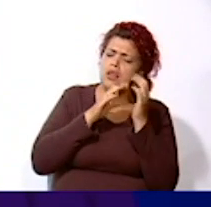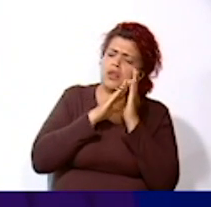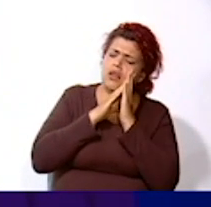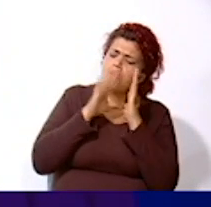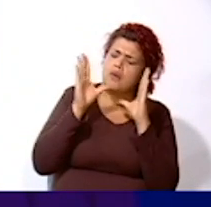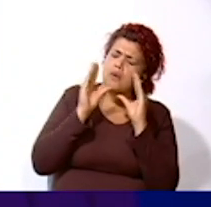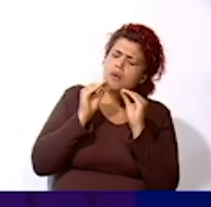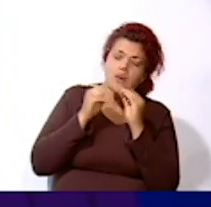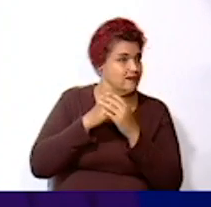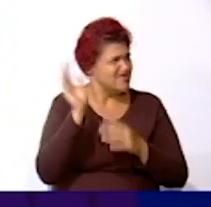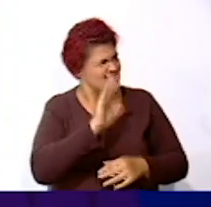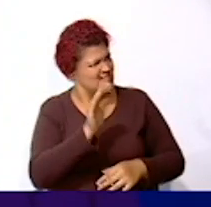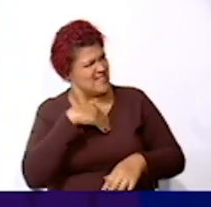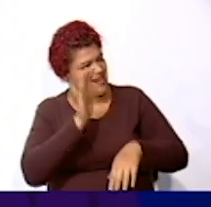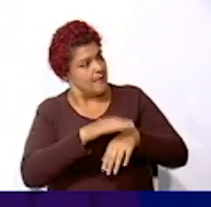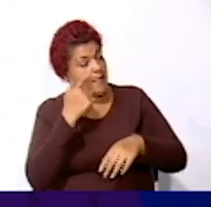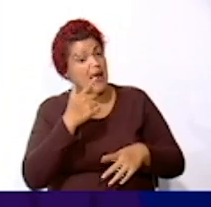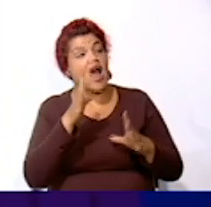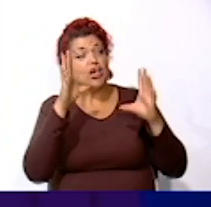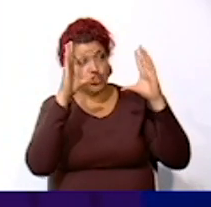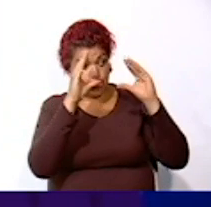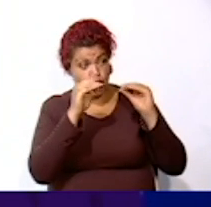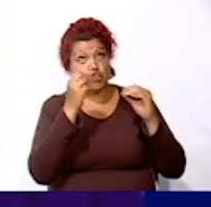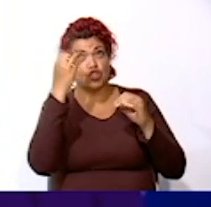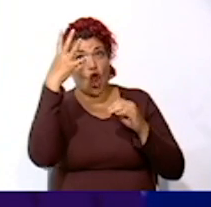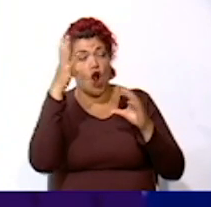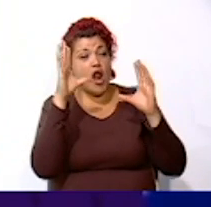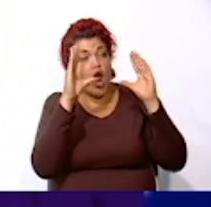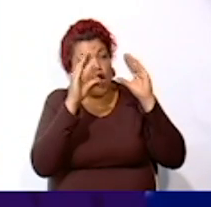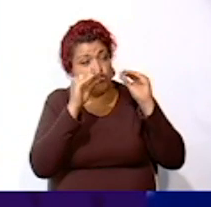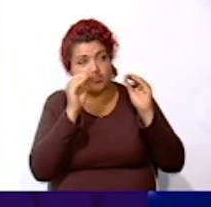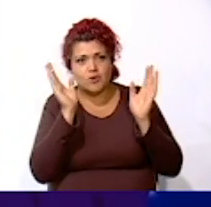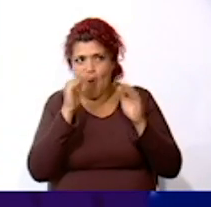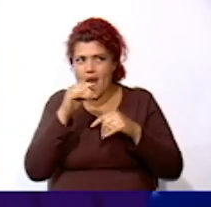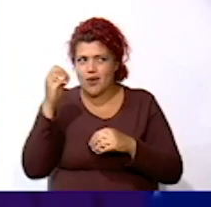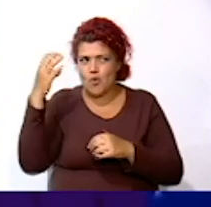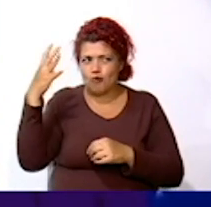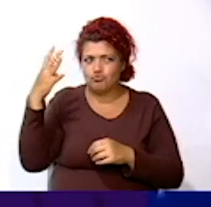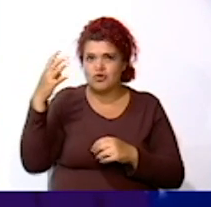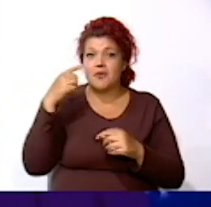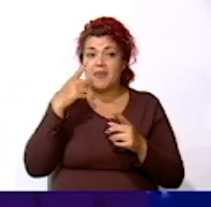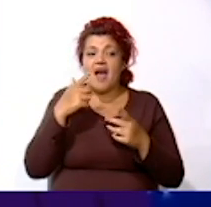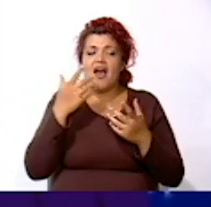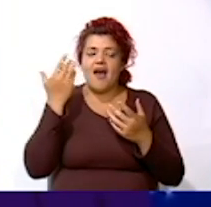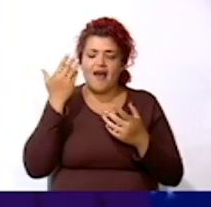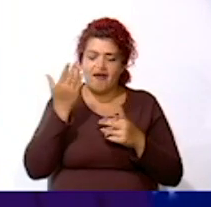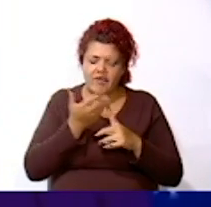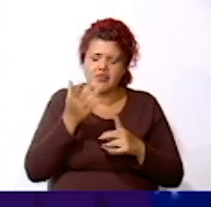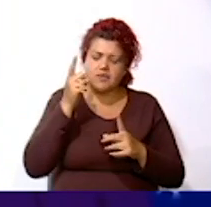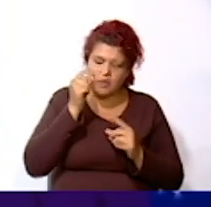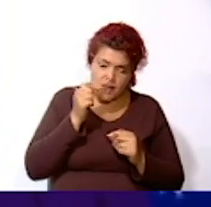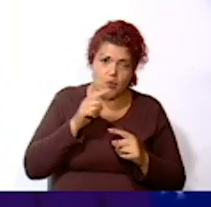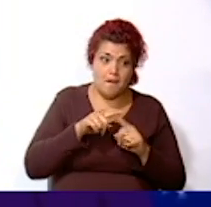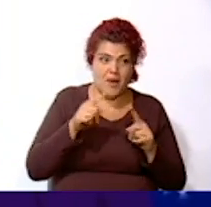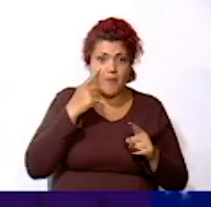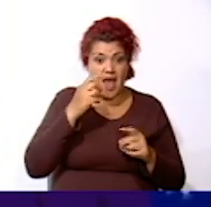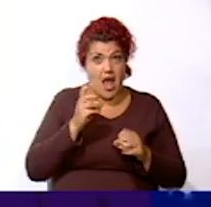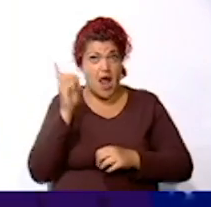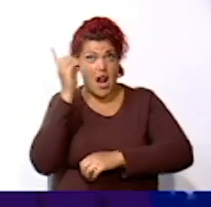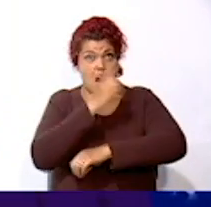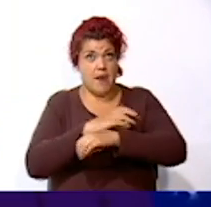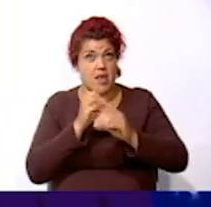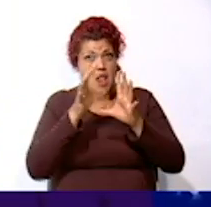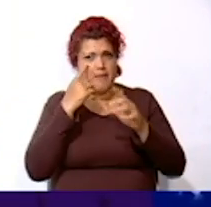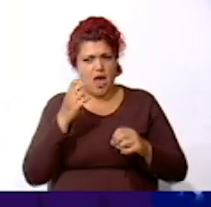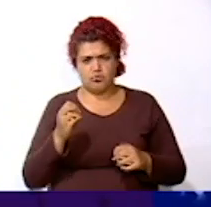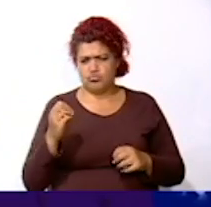La luz del sol disminuye de noche Y eso afecta en el sueño ¡Mmm! Pero la luz aumenta de día Observa lo que pasa en